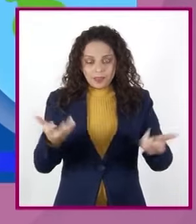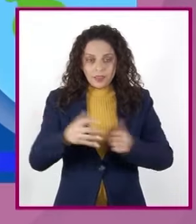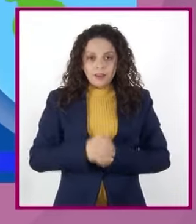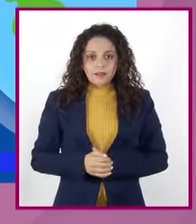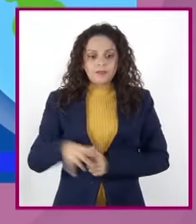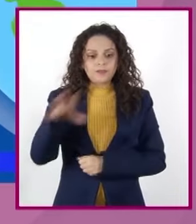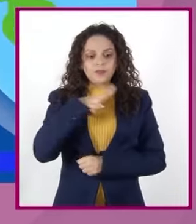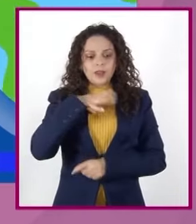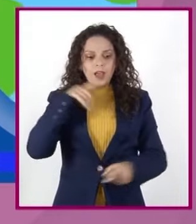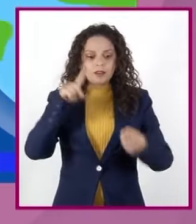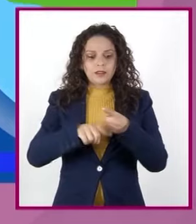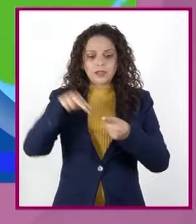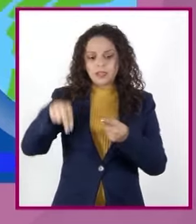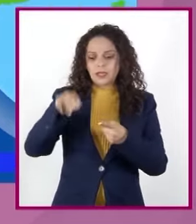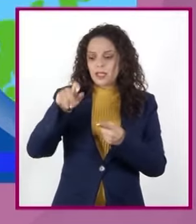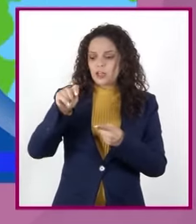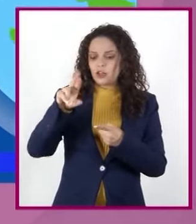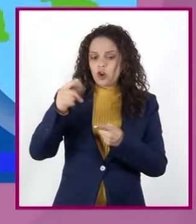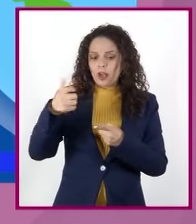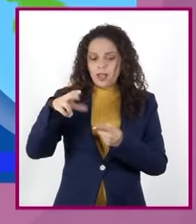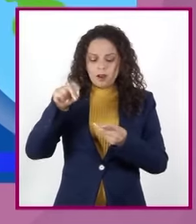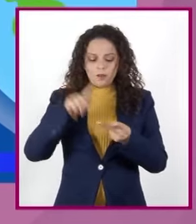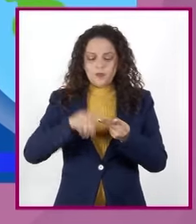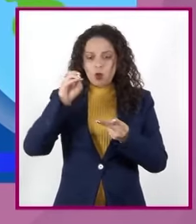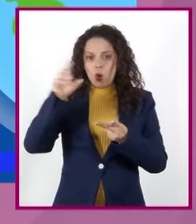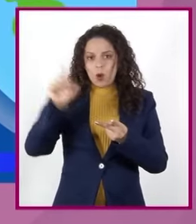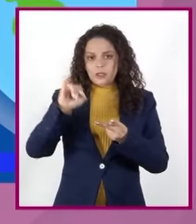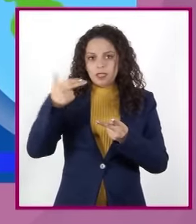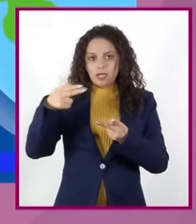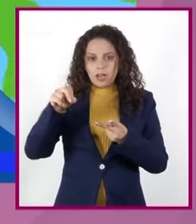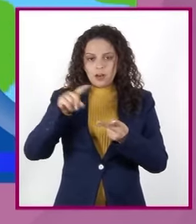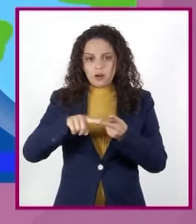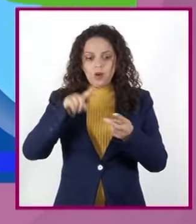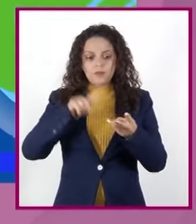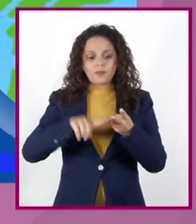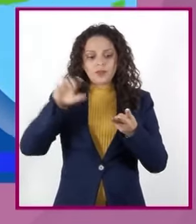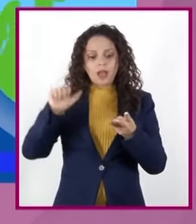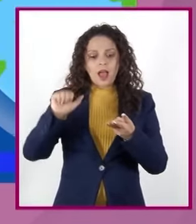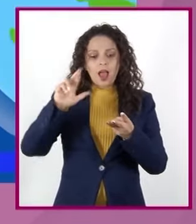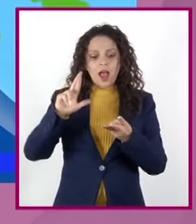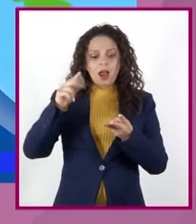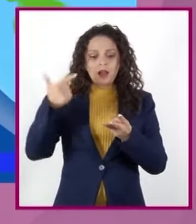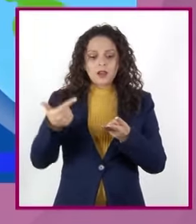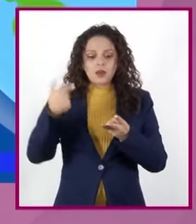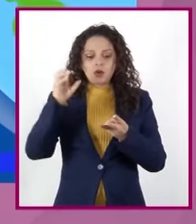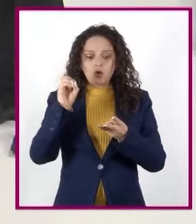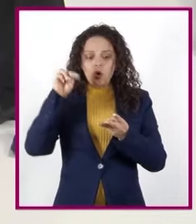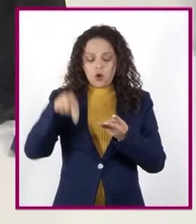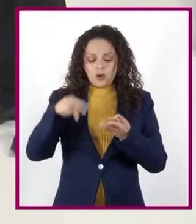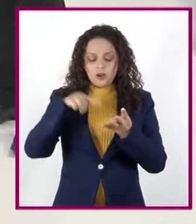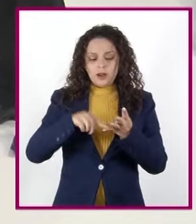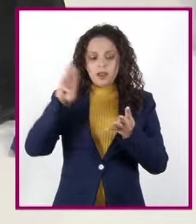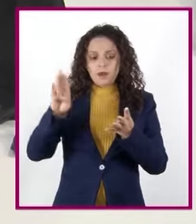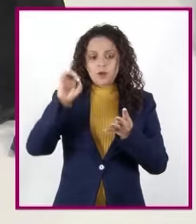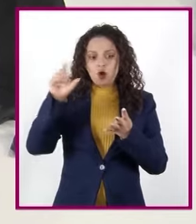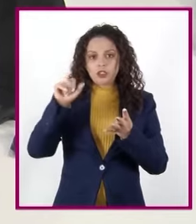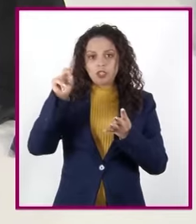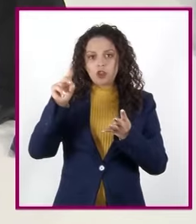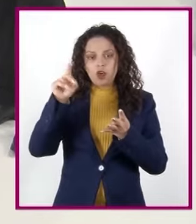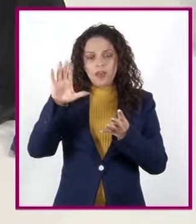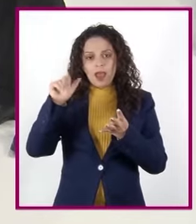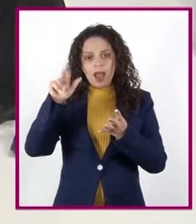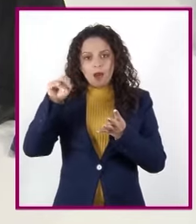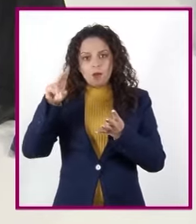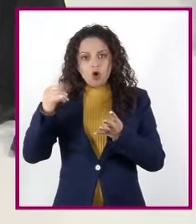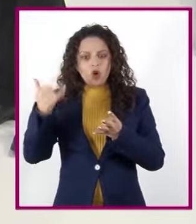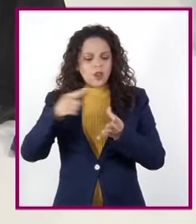nitrógeno, oxígeno y en menor medida por argón y bióxido de carbono, entre otros gases. Impresionante, maestro.